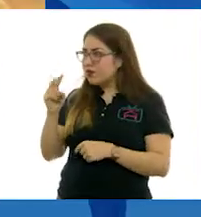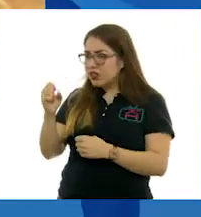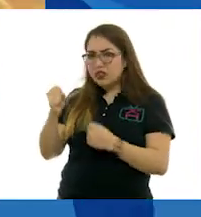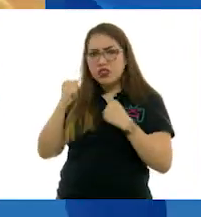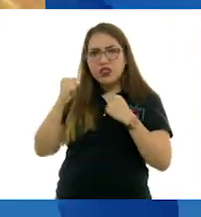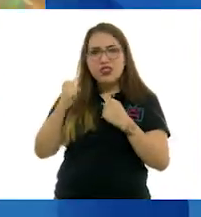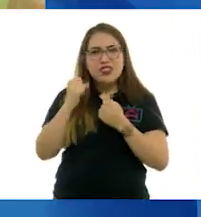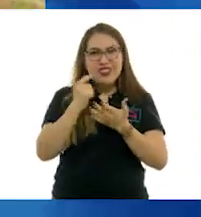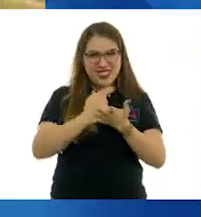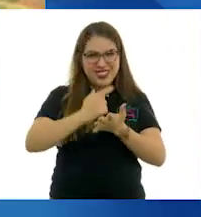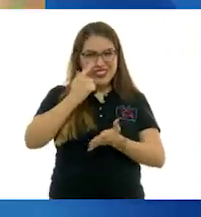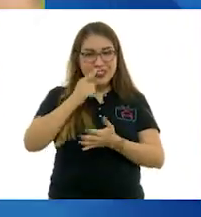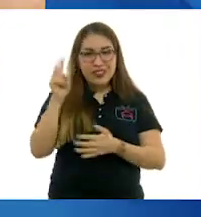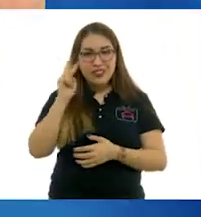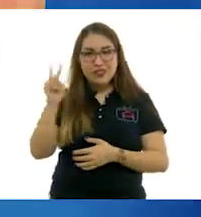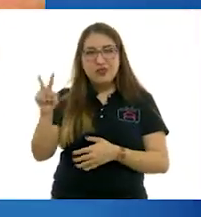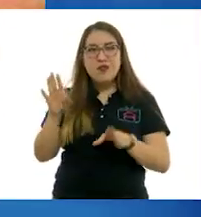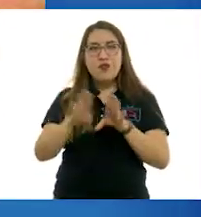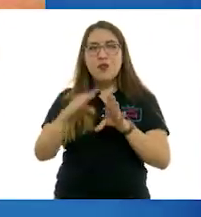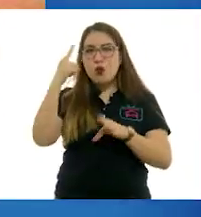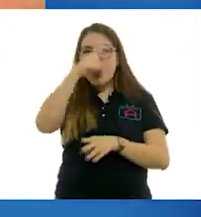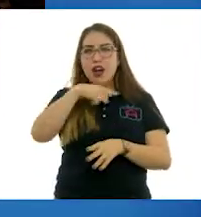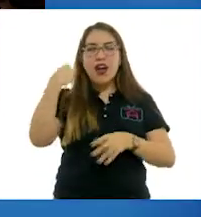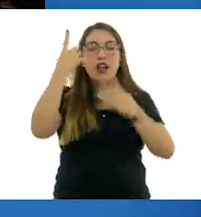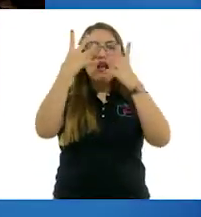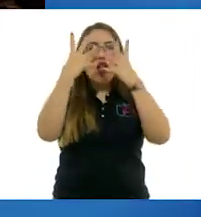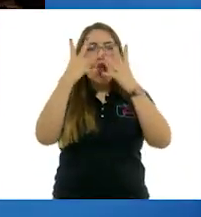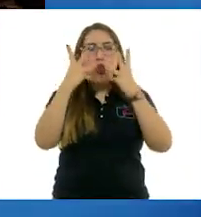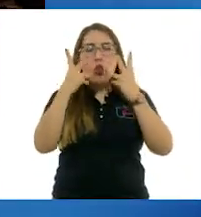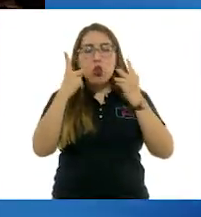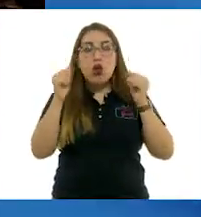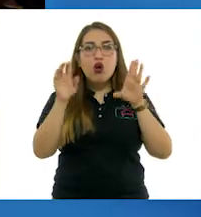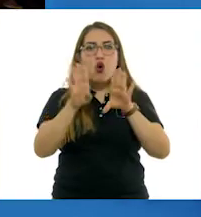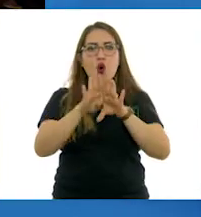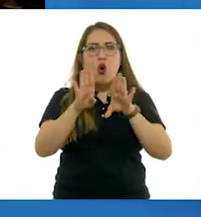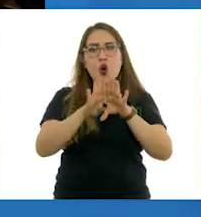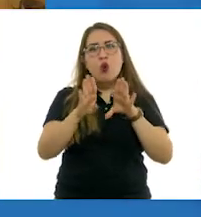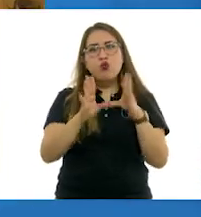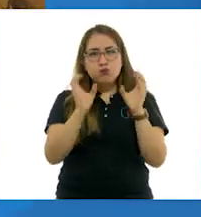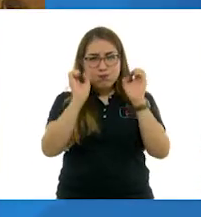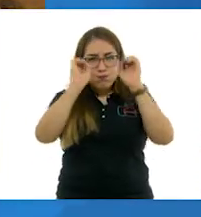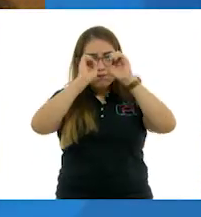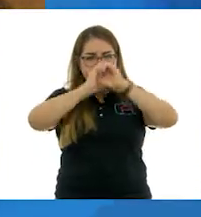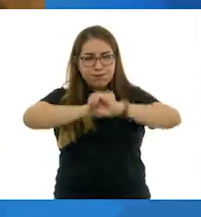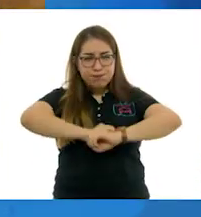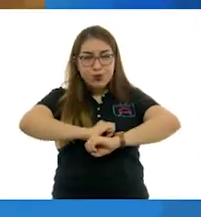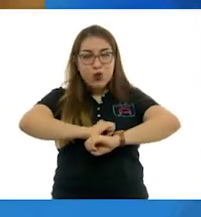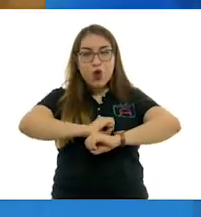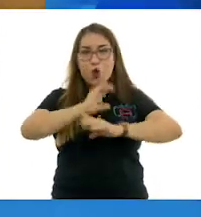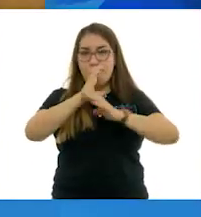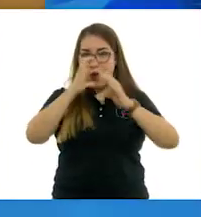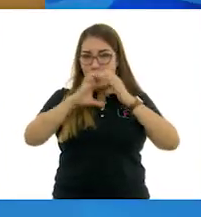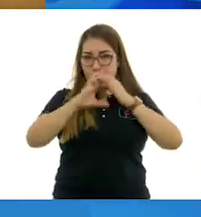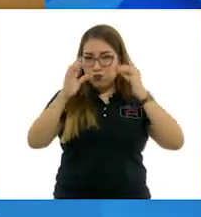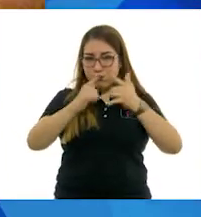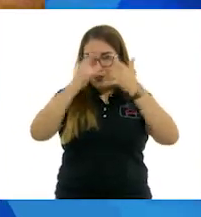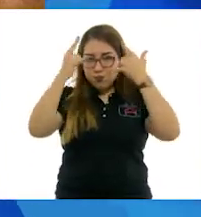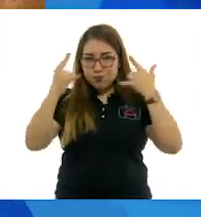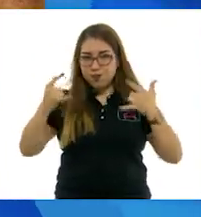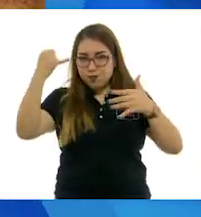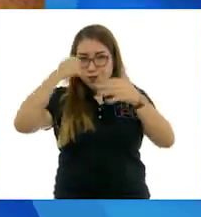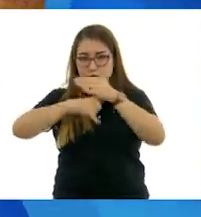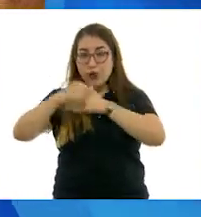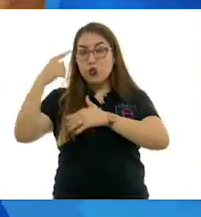Rostros que se desvanecen, un estilo siniestro, como un sombrío cuento de hadas, caracterizó el arte de Leonora Carrington.